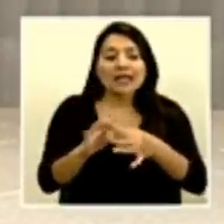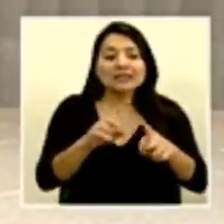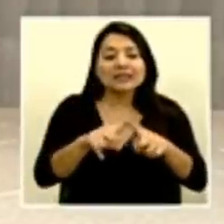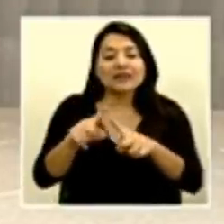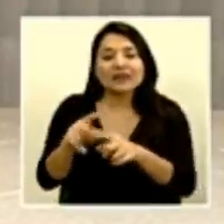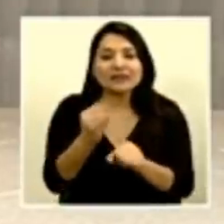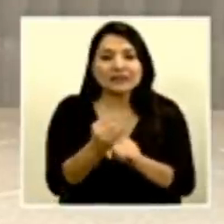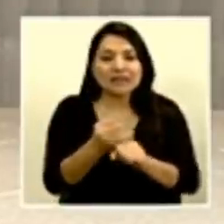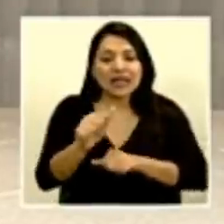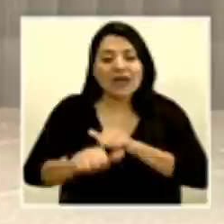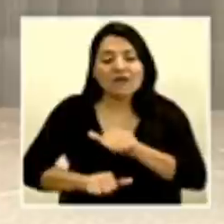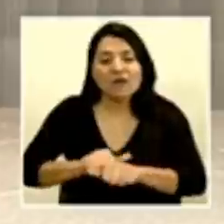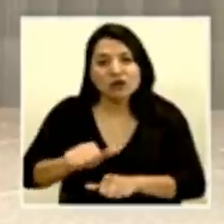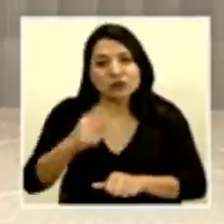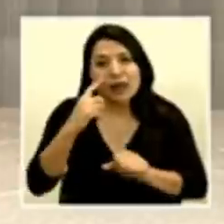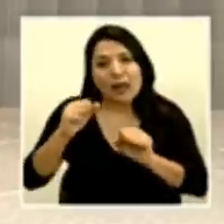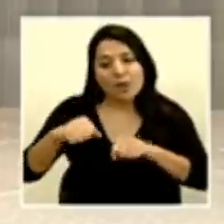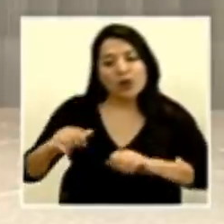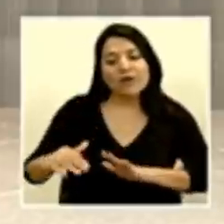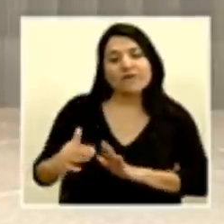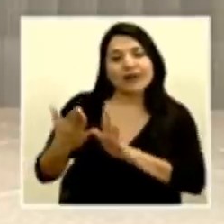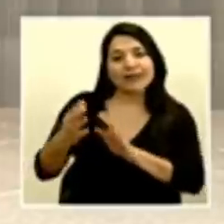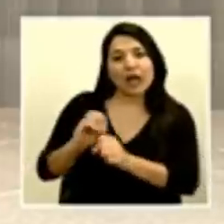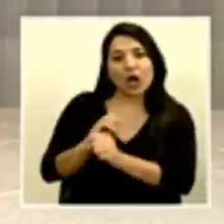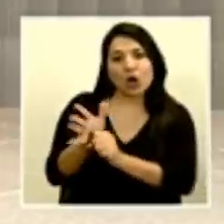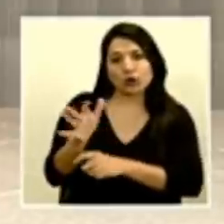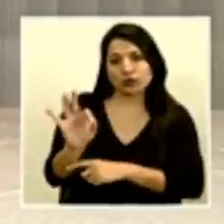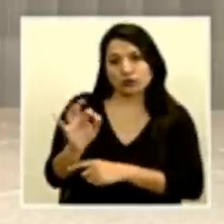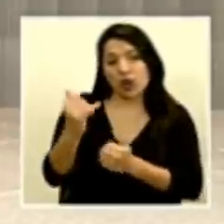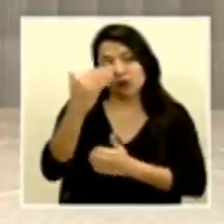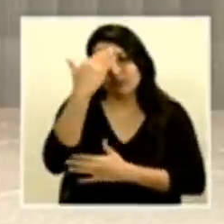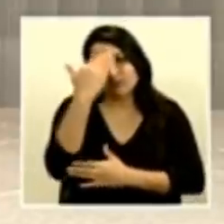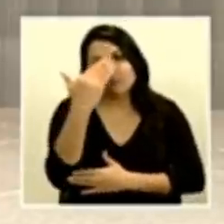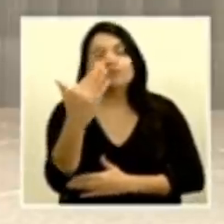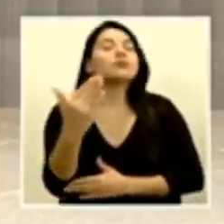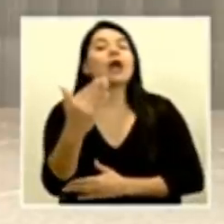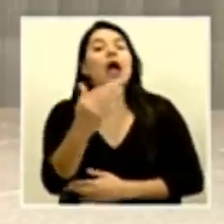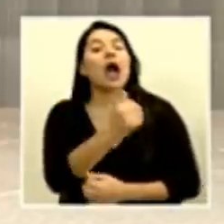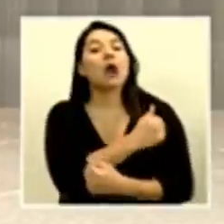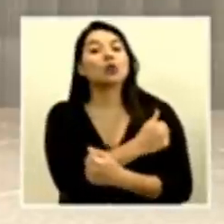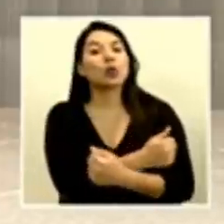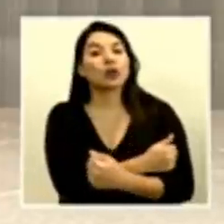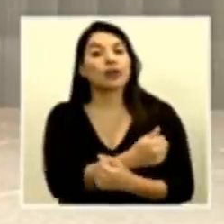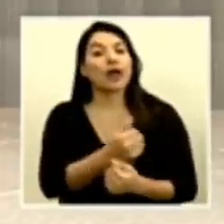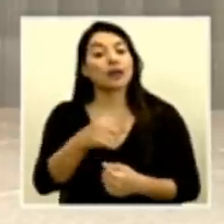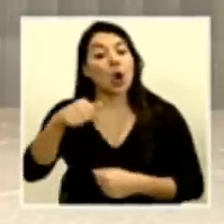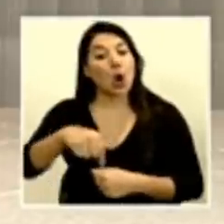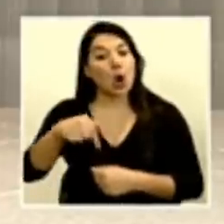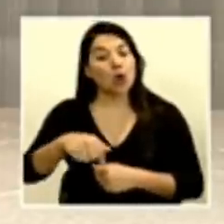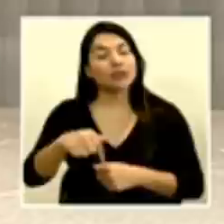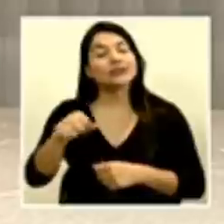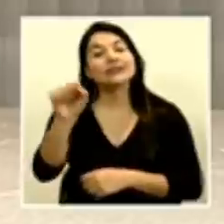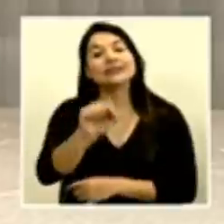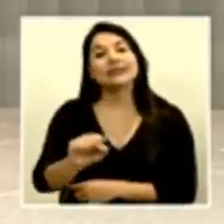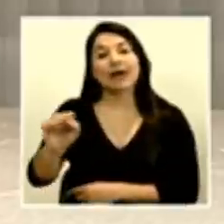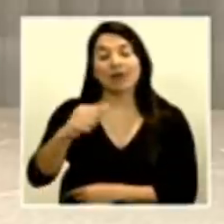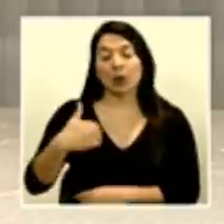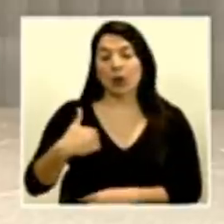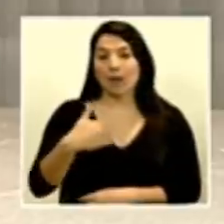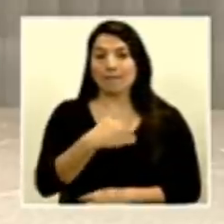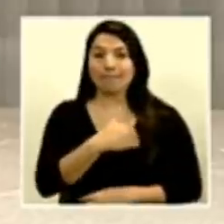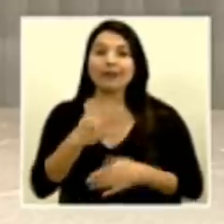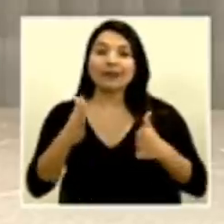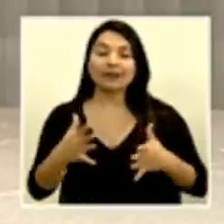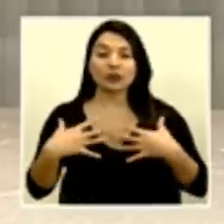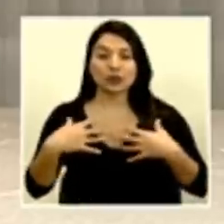emergencia por el COVID-19. Saludamos a la autoridad que nos acompaña este sábado el ministro de salud el doctor Daniel